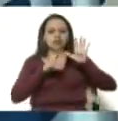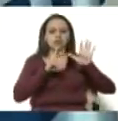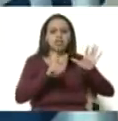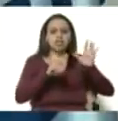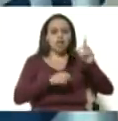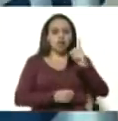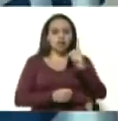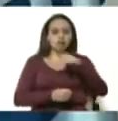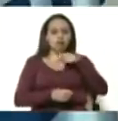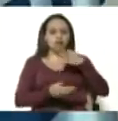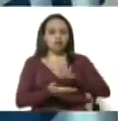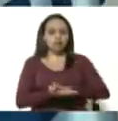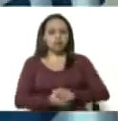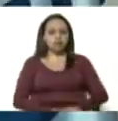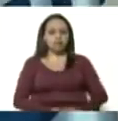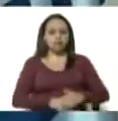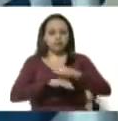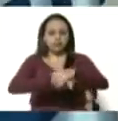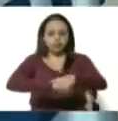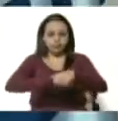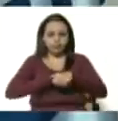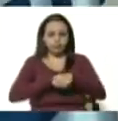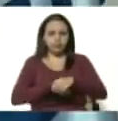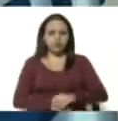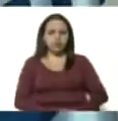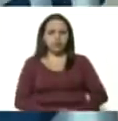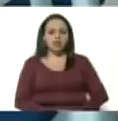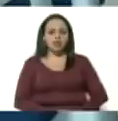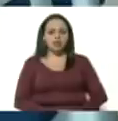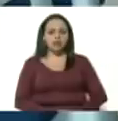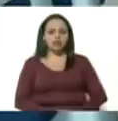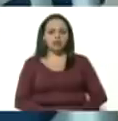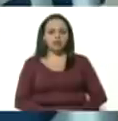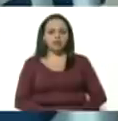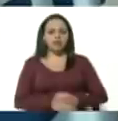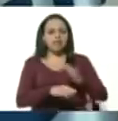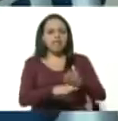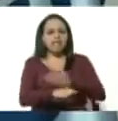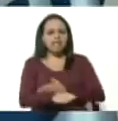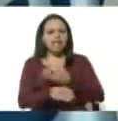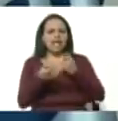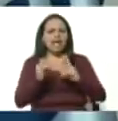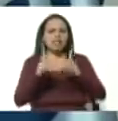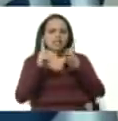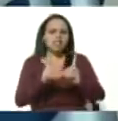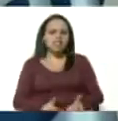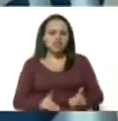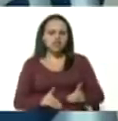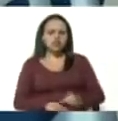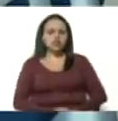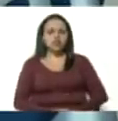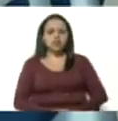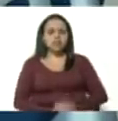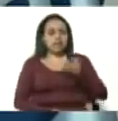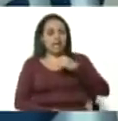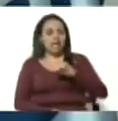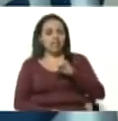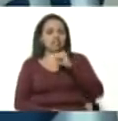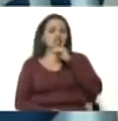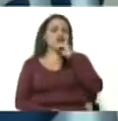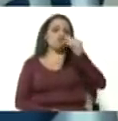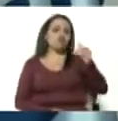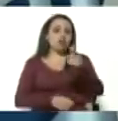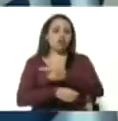el Reino Unido quien recientemente en una decisión que ha apelado el Estado venezolano